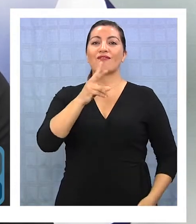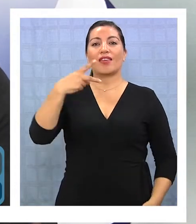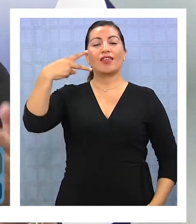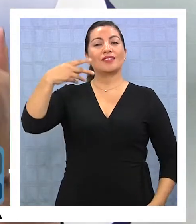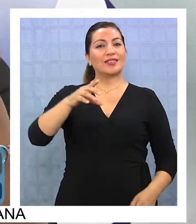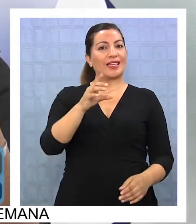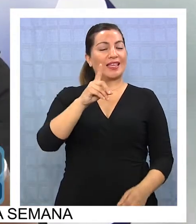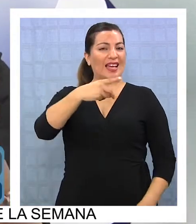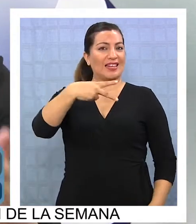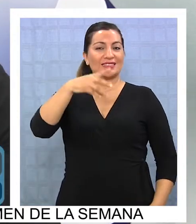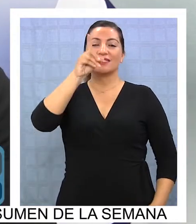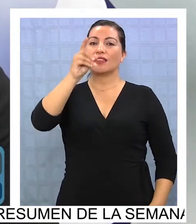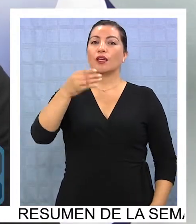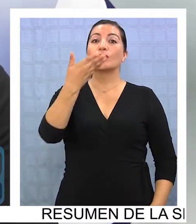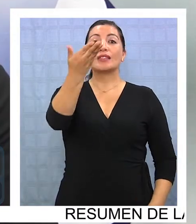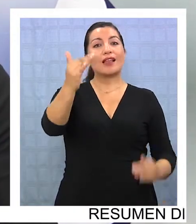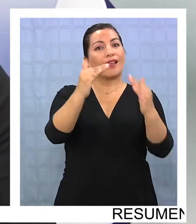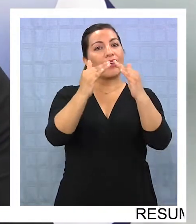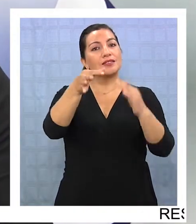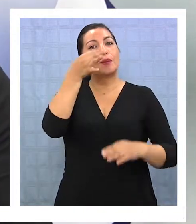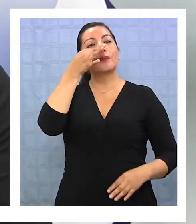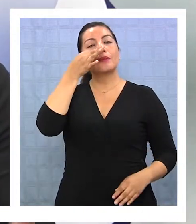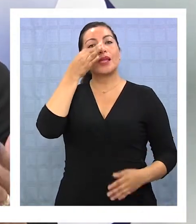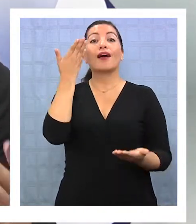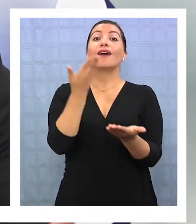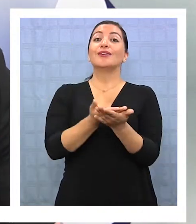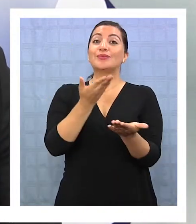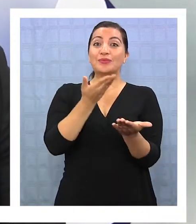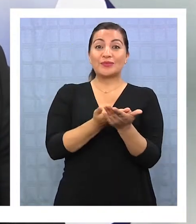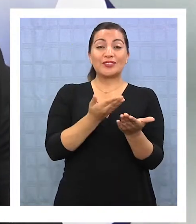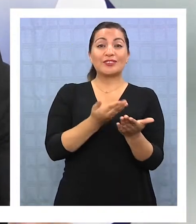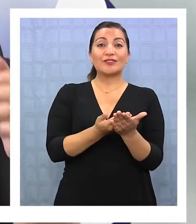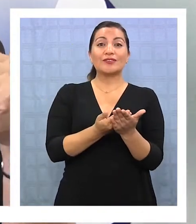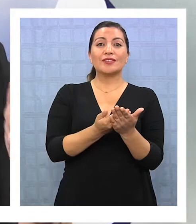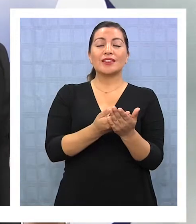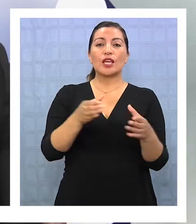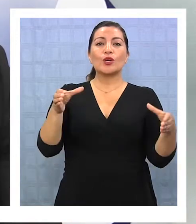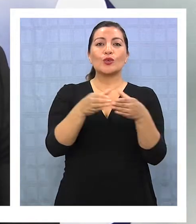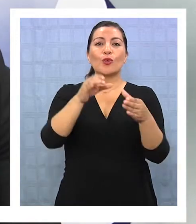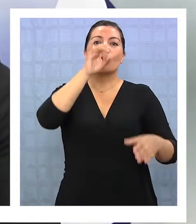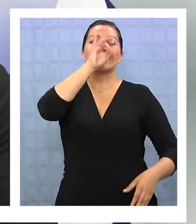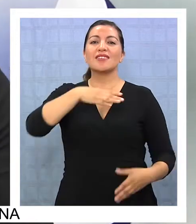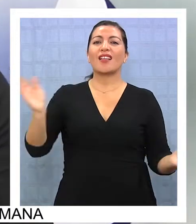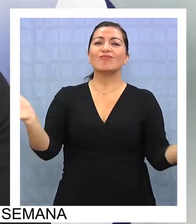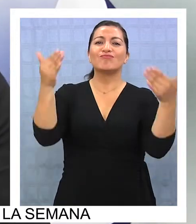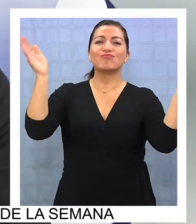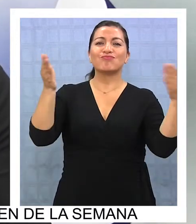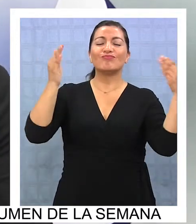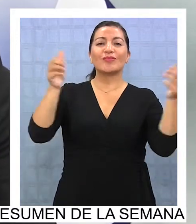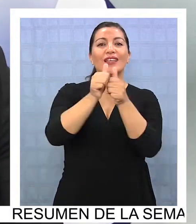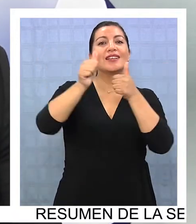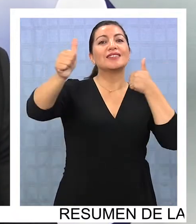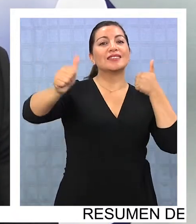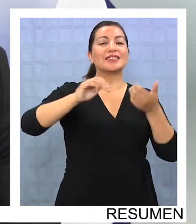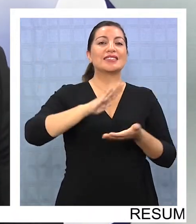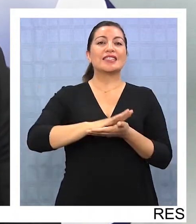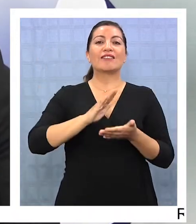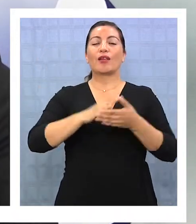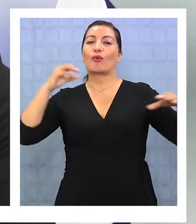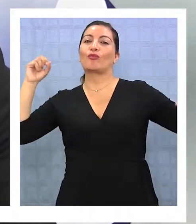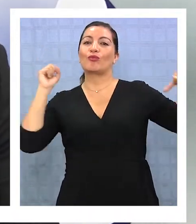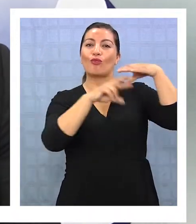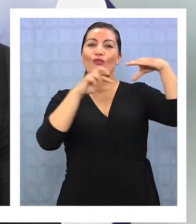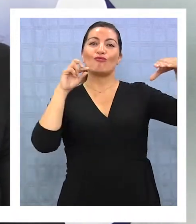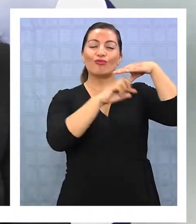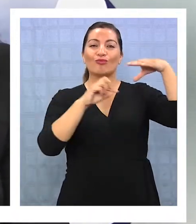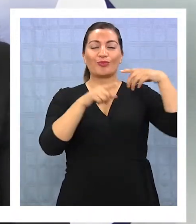digital para llevarlo a ustedes que nos están viendo en sus casas. Así que aprovechen, hinchemos por nuestra roja a la distancia y ojalá celebremos muchos goles,